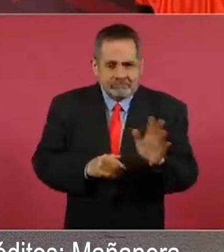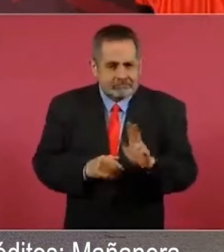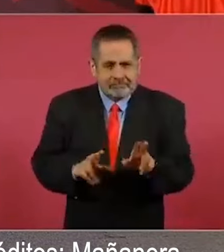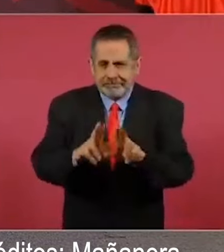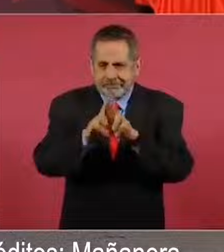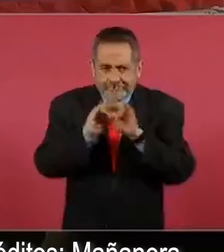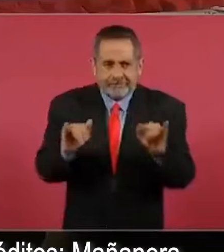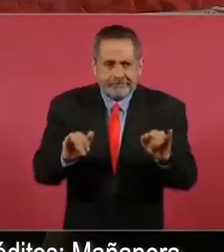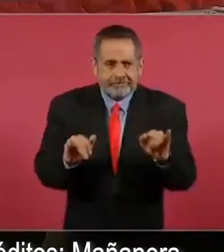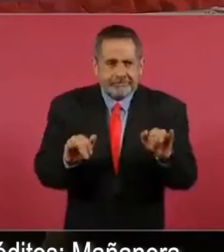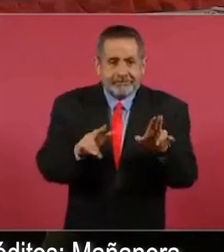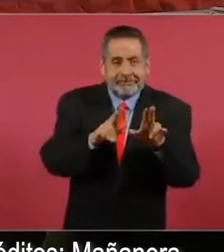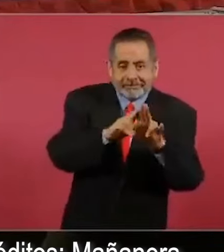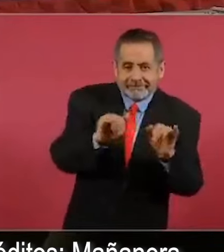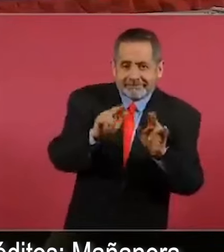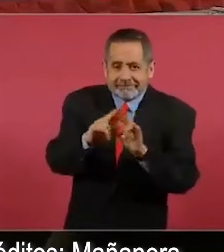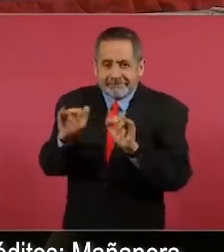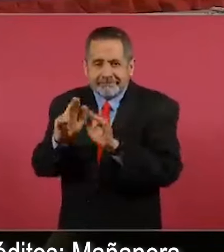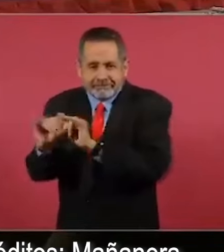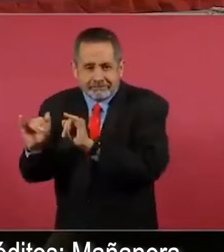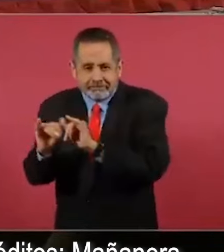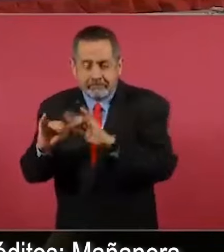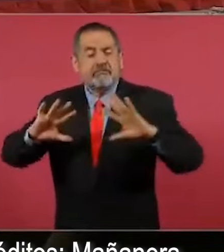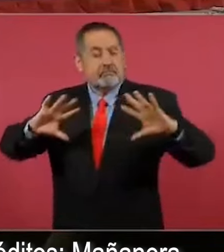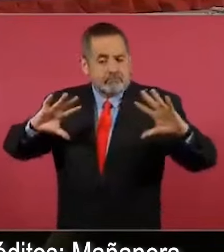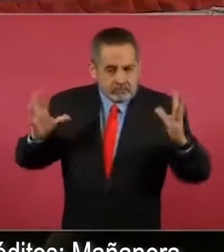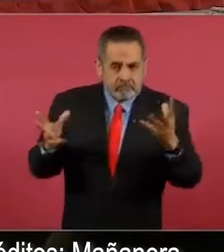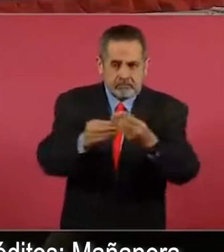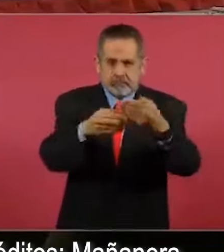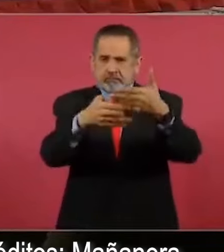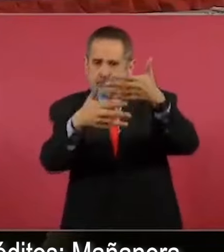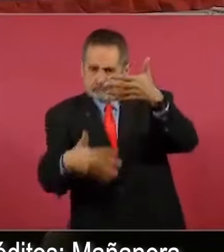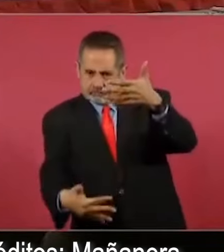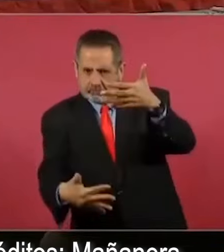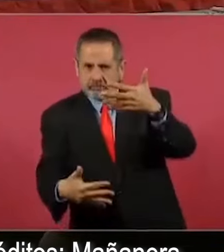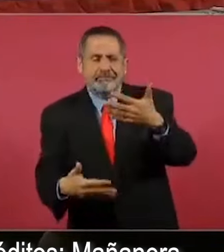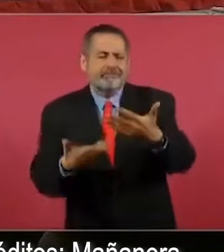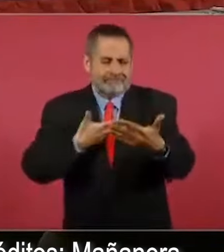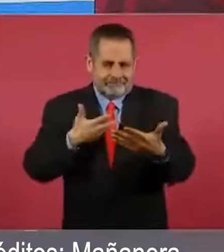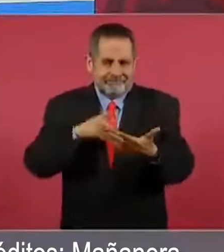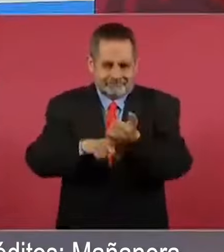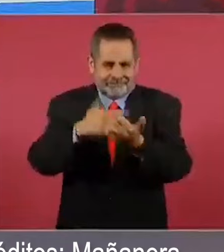ni a ellos, a ninguno.